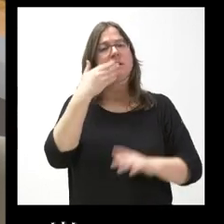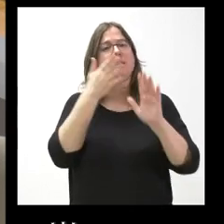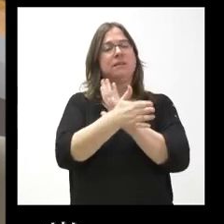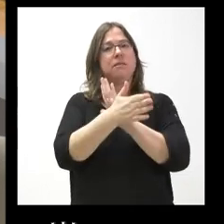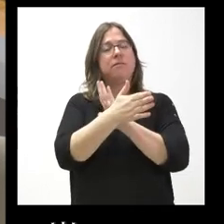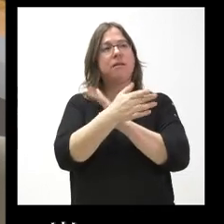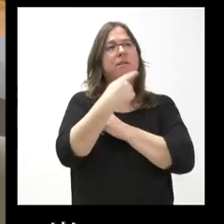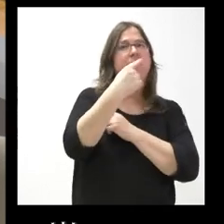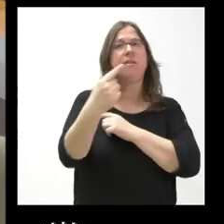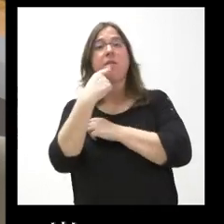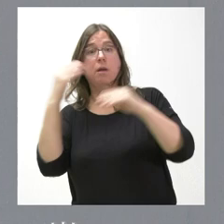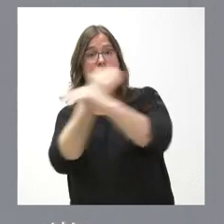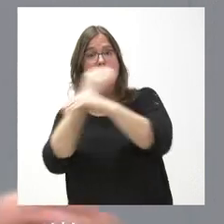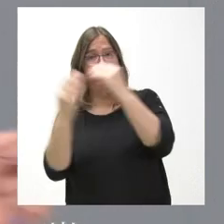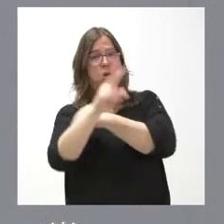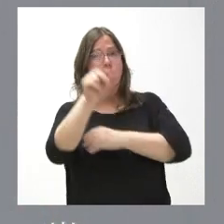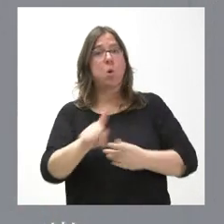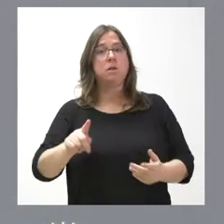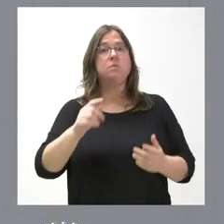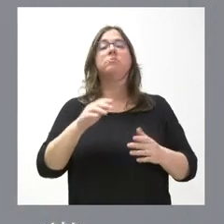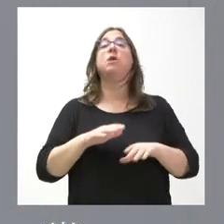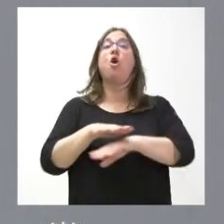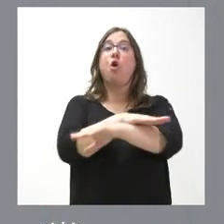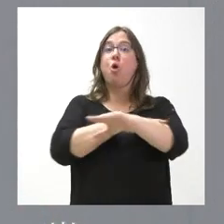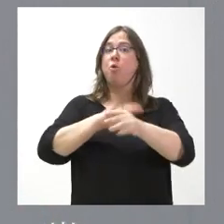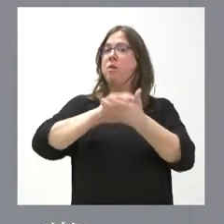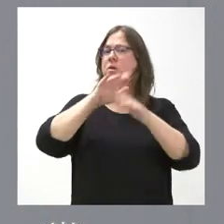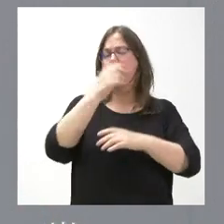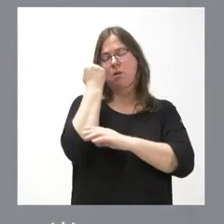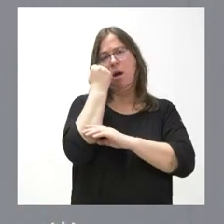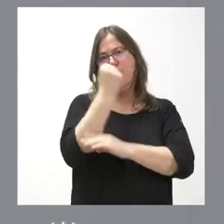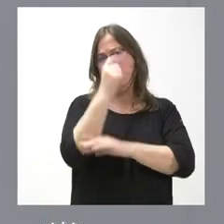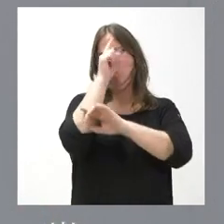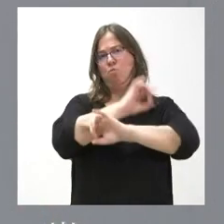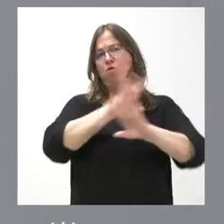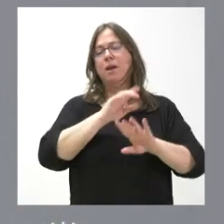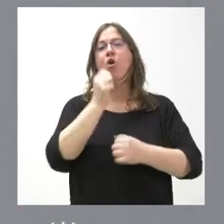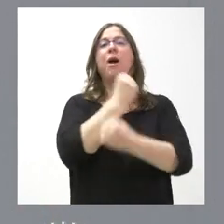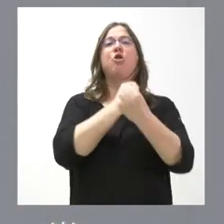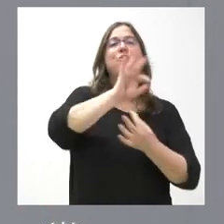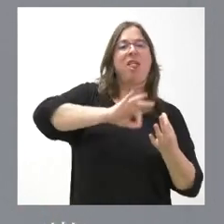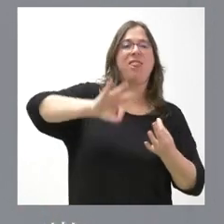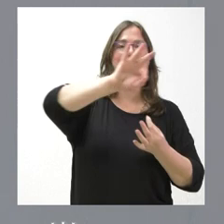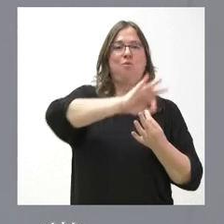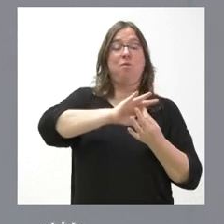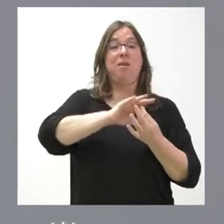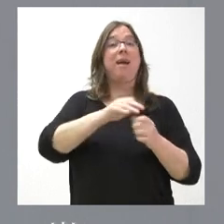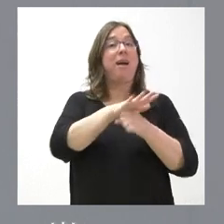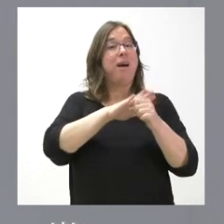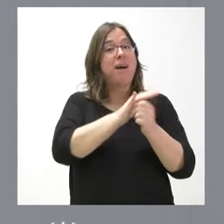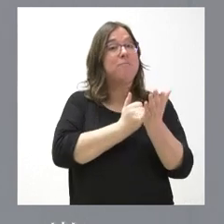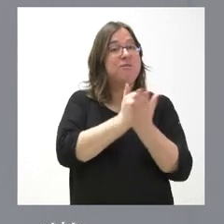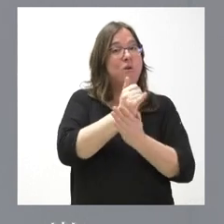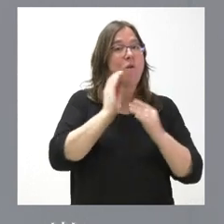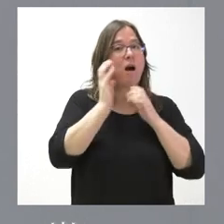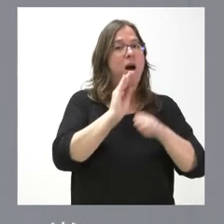contradictorios, podemos decir. El Gobierno de Castilla y León tiene muy claro el apoyo a la economía circular, también en el ámbito agrario. Precisamente, uno de los